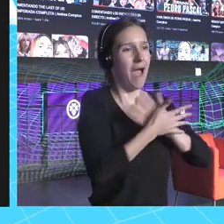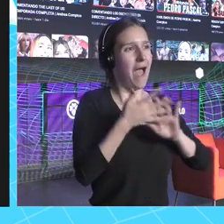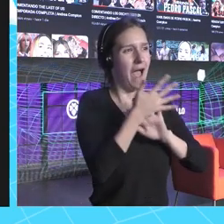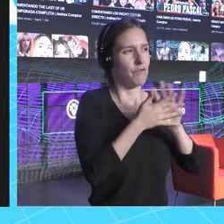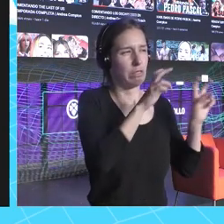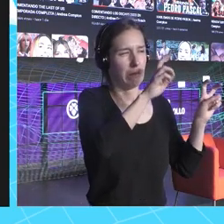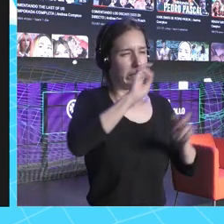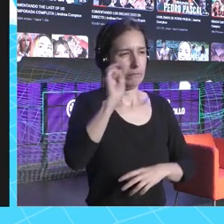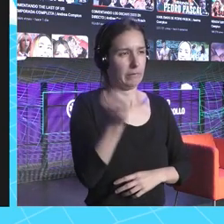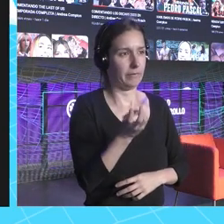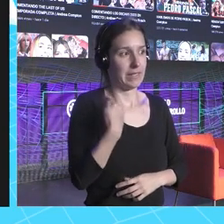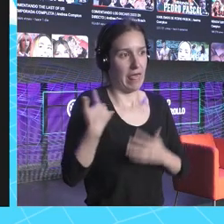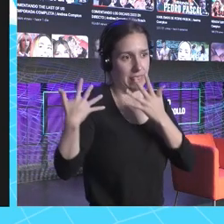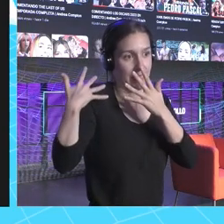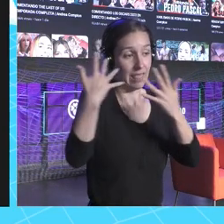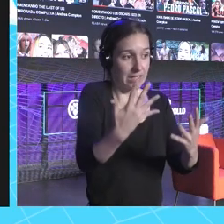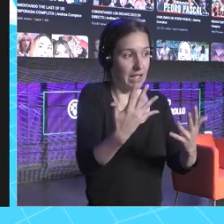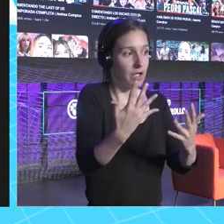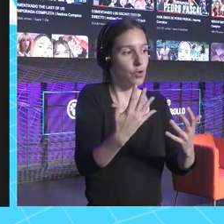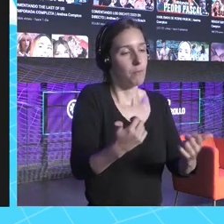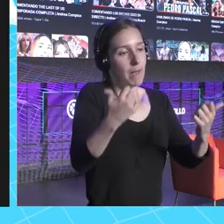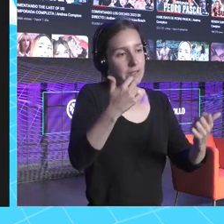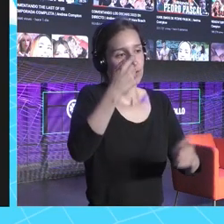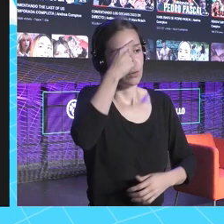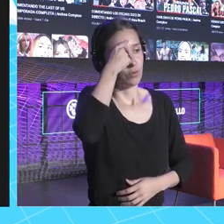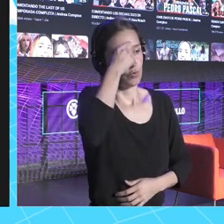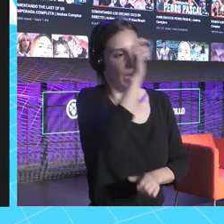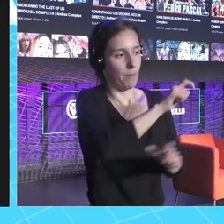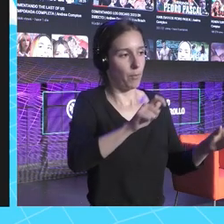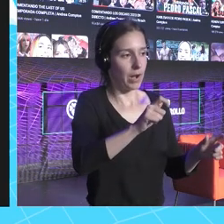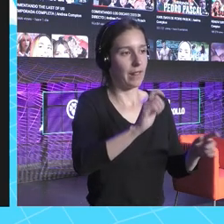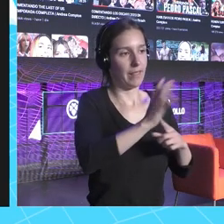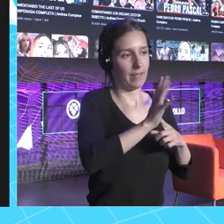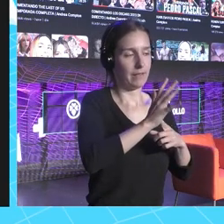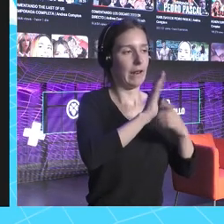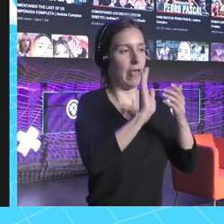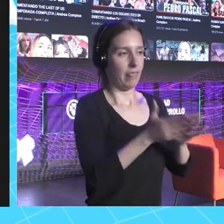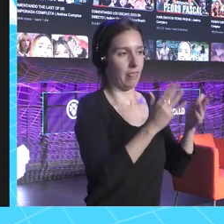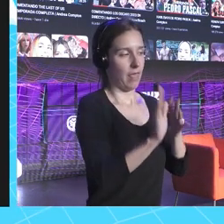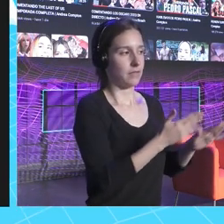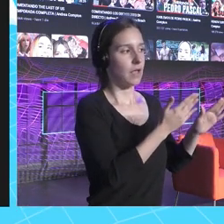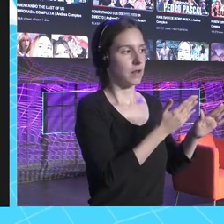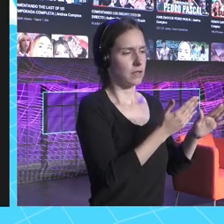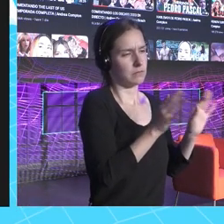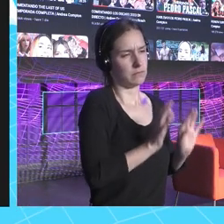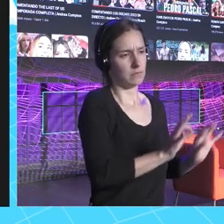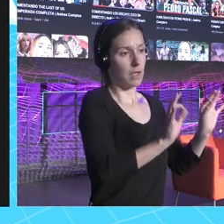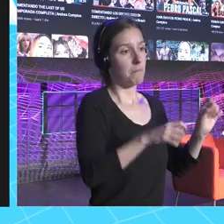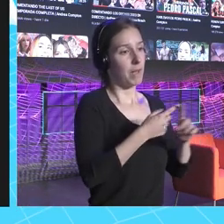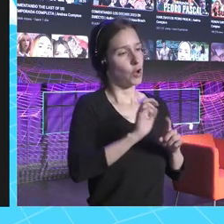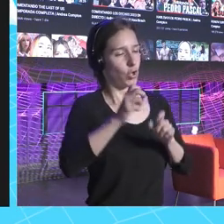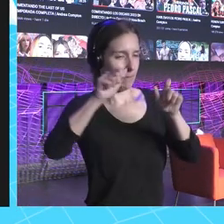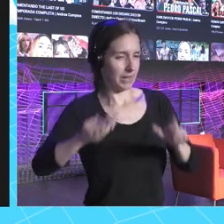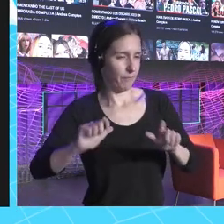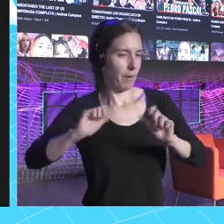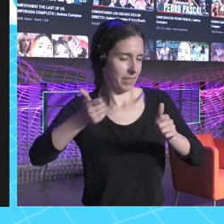casi 10 años. De cultura popular, hablo de cine y de series especialmente. Llevo muchos años, empecé en otra plataforma y os voy